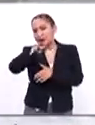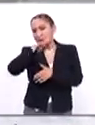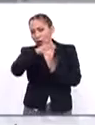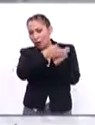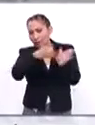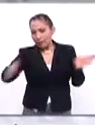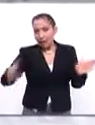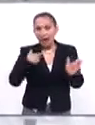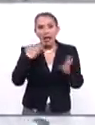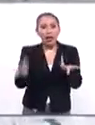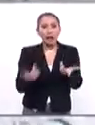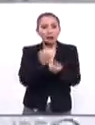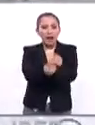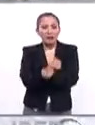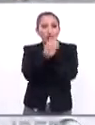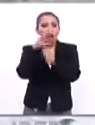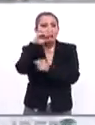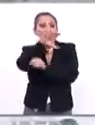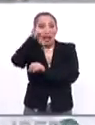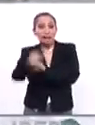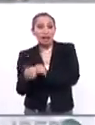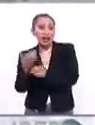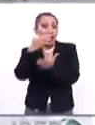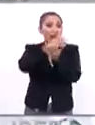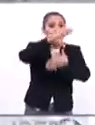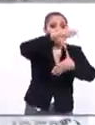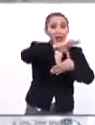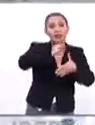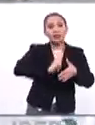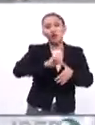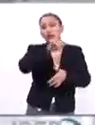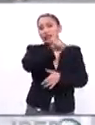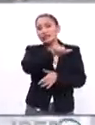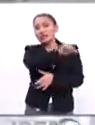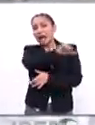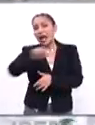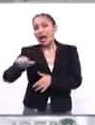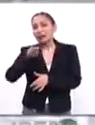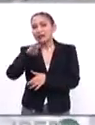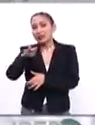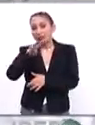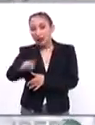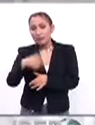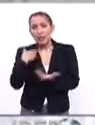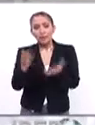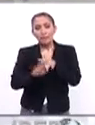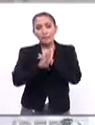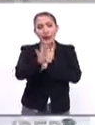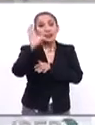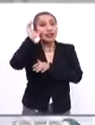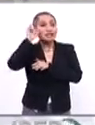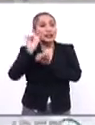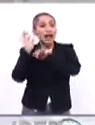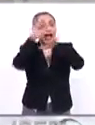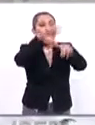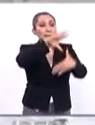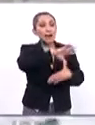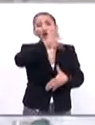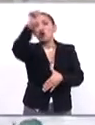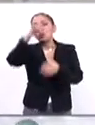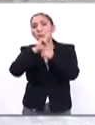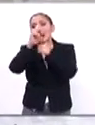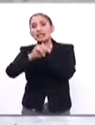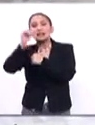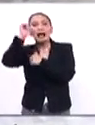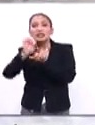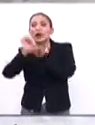El tráfico de esclavos negros africanos hacia América entre los siglos XVI y XIX, la migración china hacia América y otros países